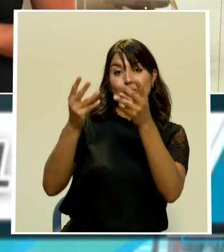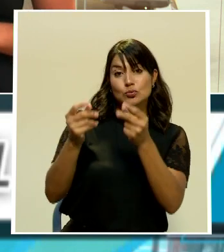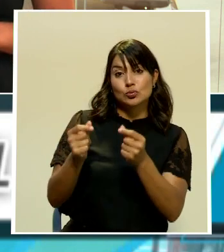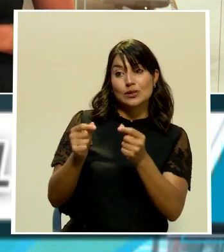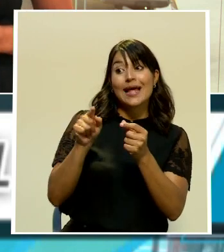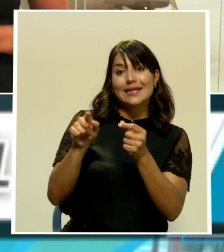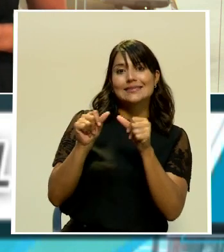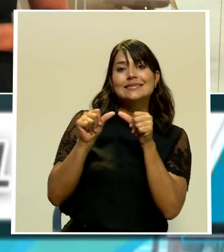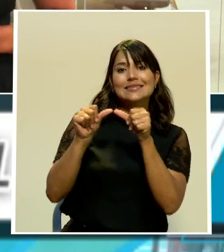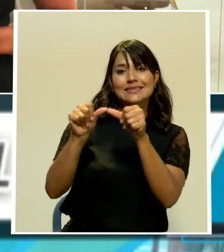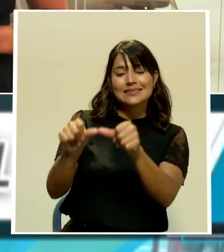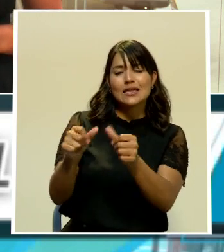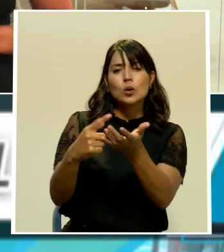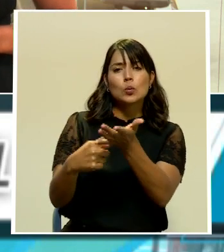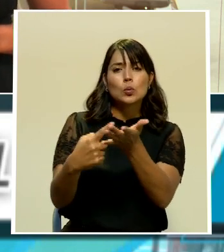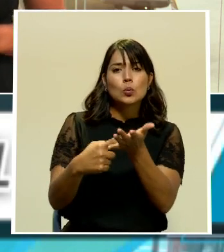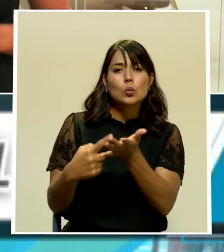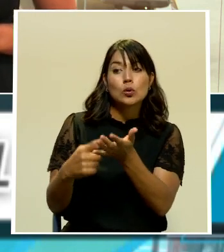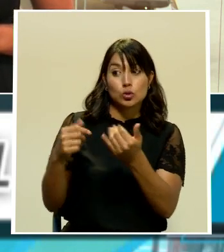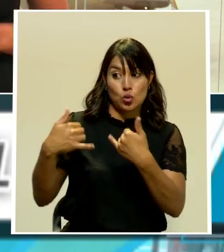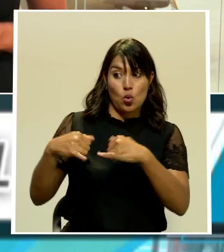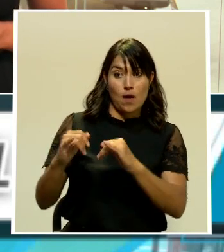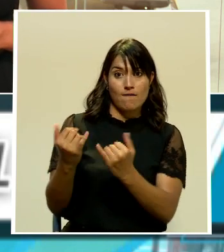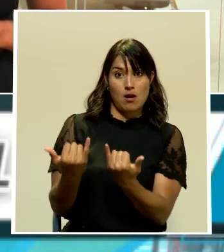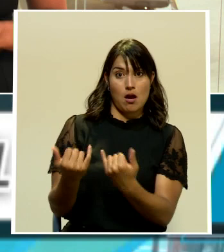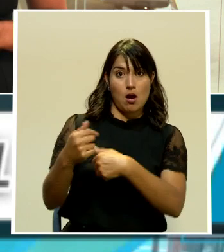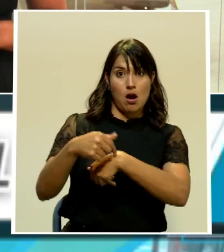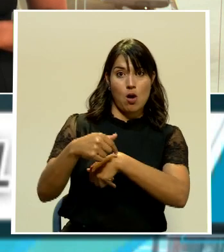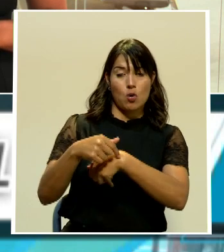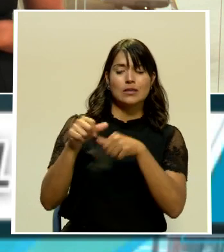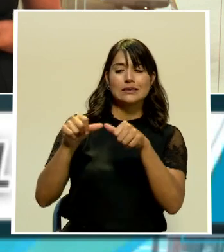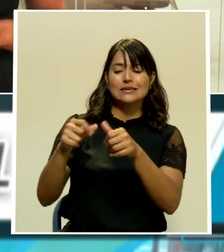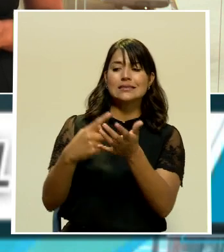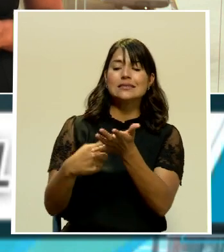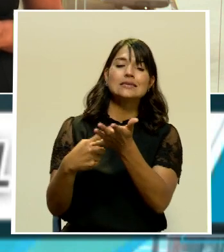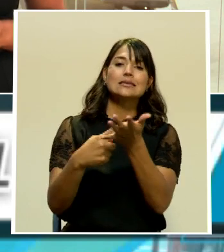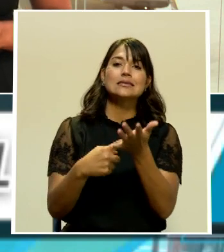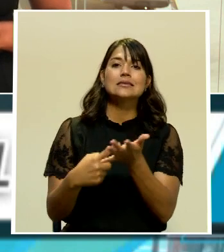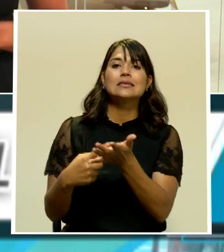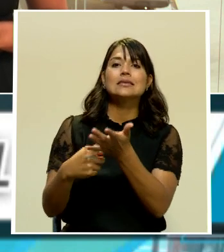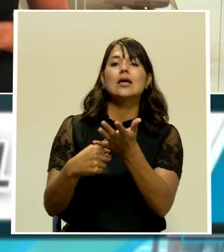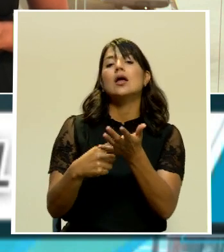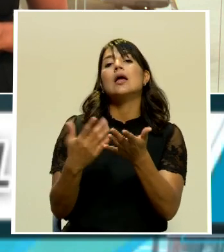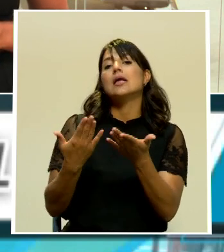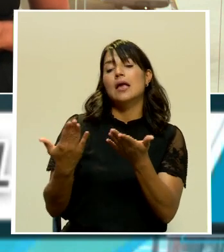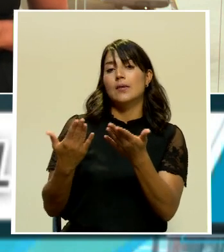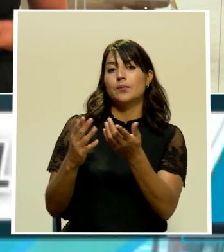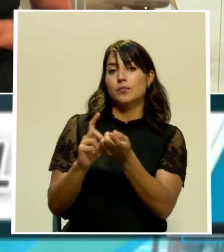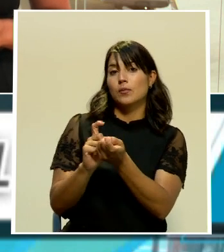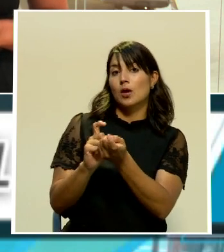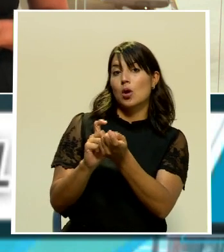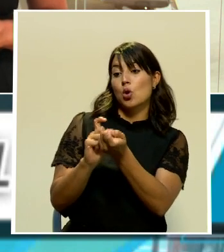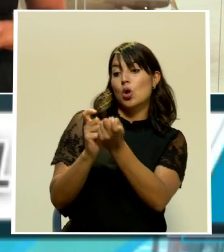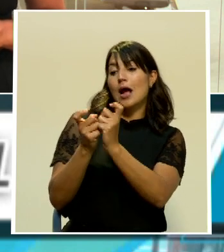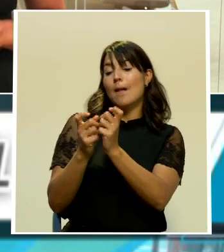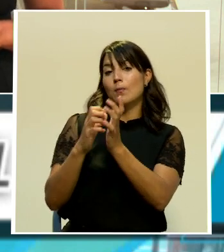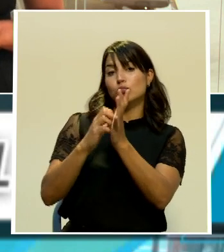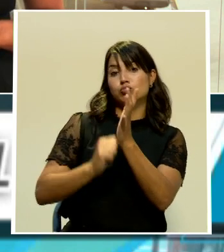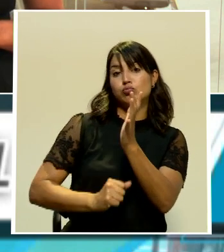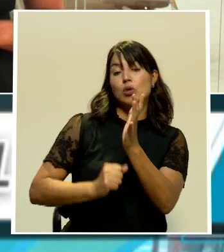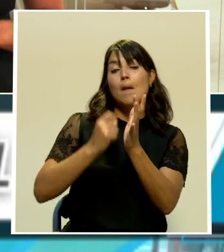continúa discutiendo a esta hora de la noche las mociones al Presupuesto Nacional del 2021.